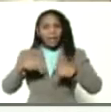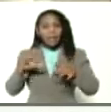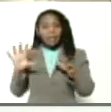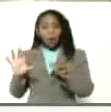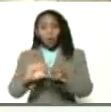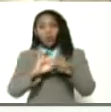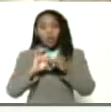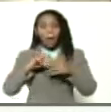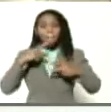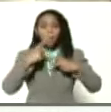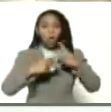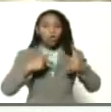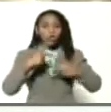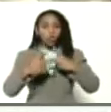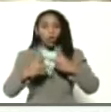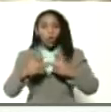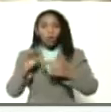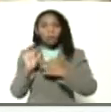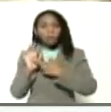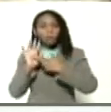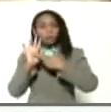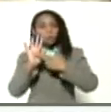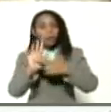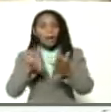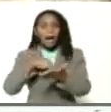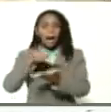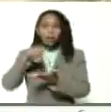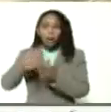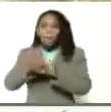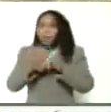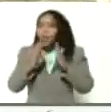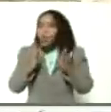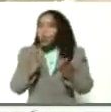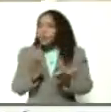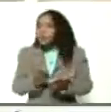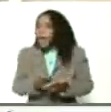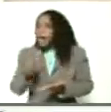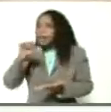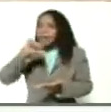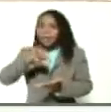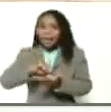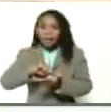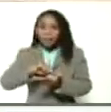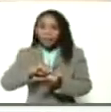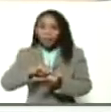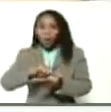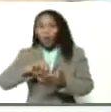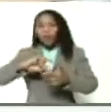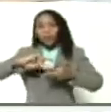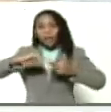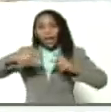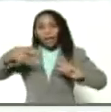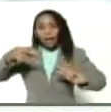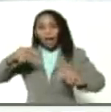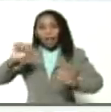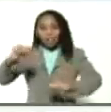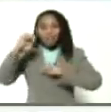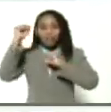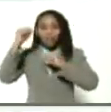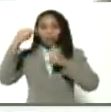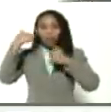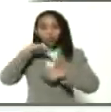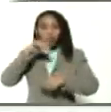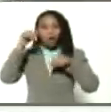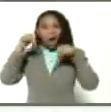unidad de producción, referencia nacional y mundial, un centro genético El Triunfo. Estamos acá,